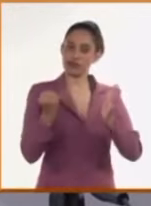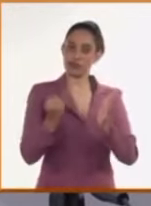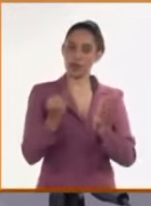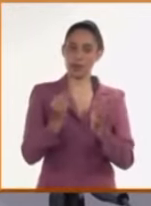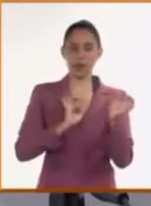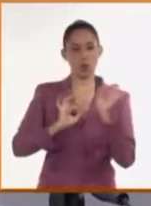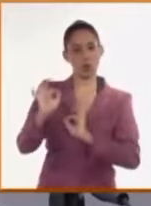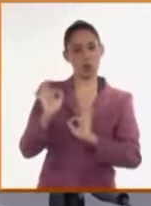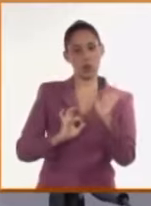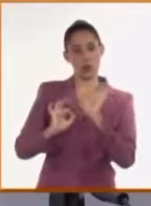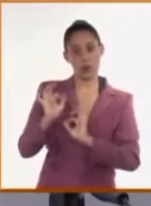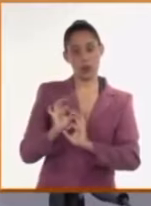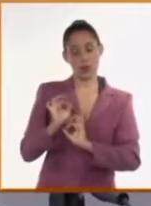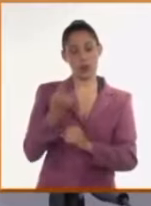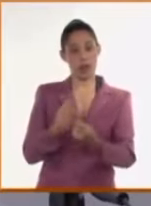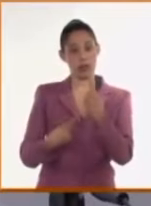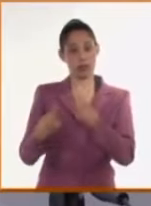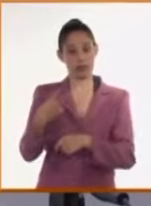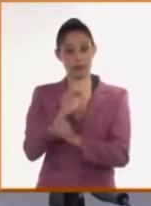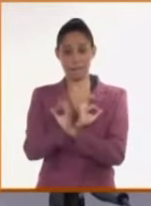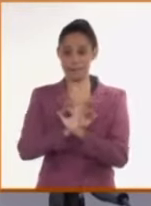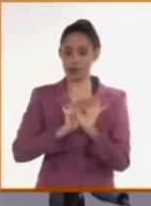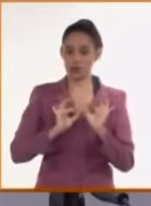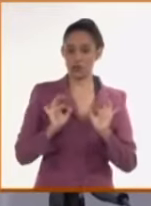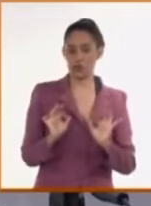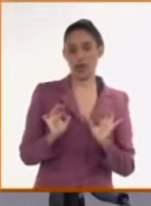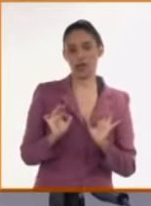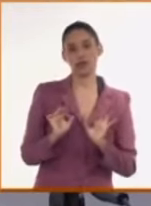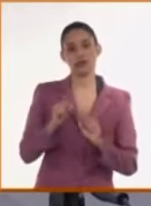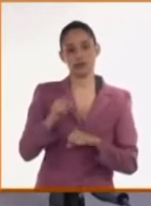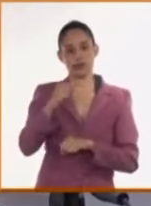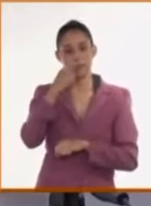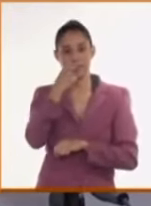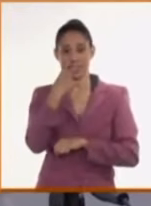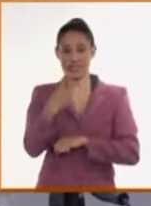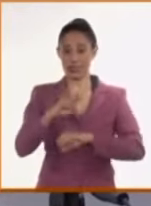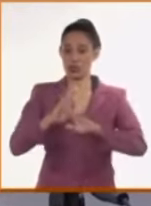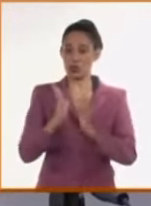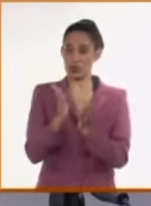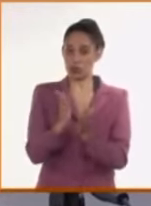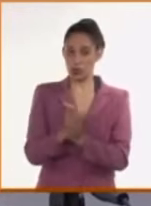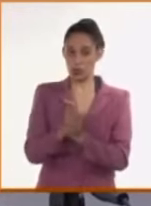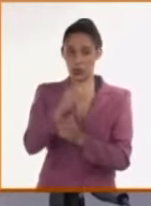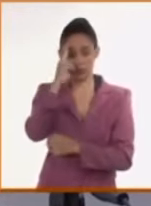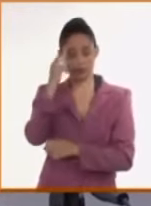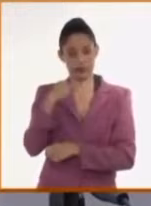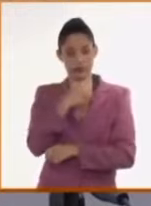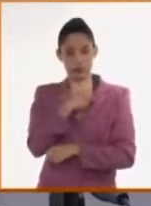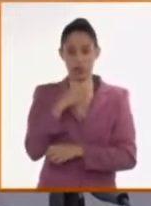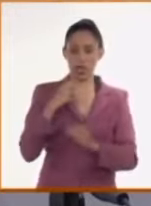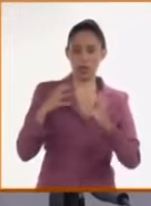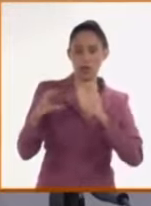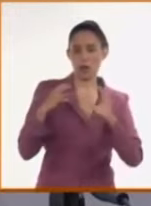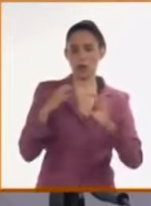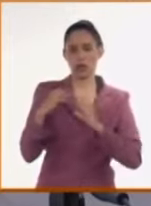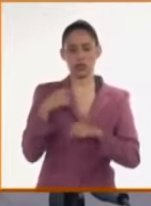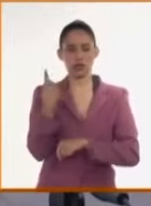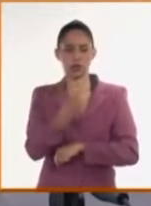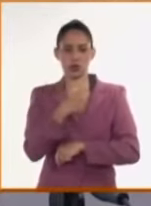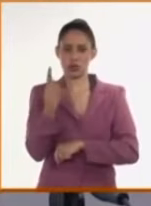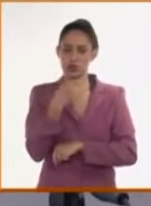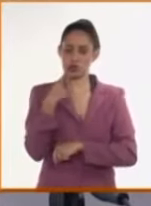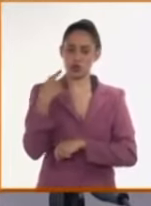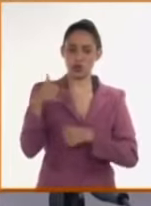protección de nuestro personal de salud. Mantenemos comunicación con los cubanos